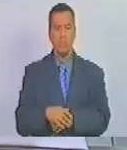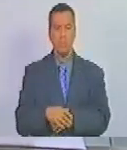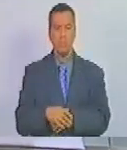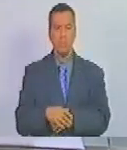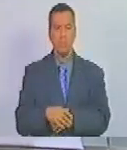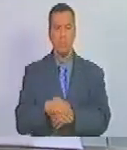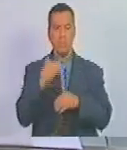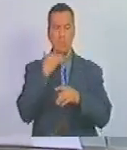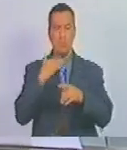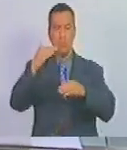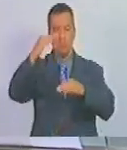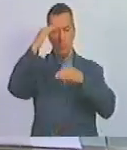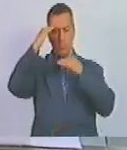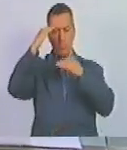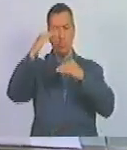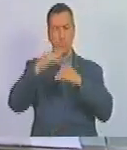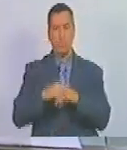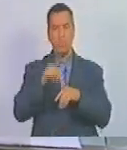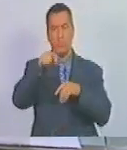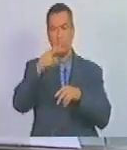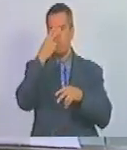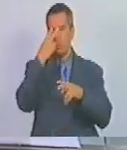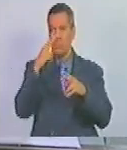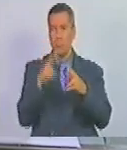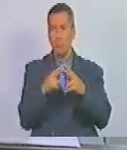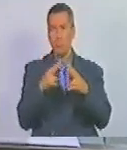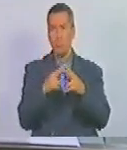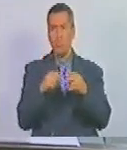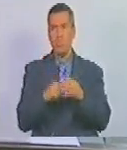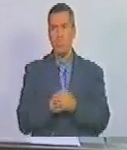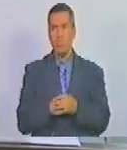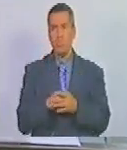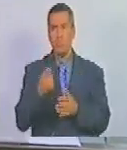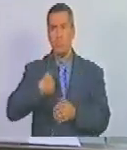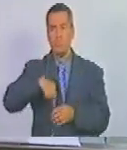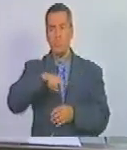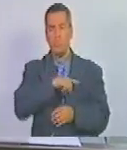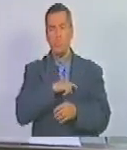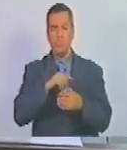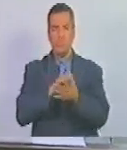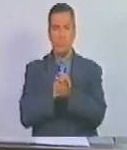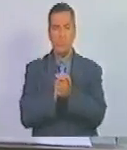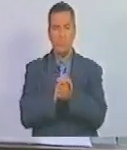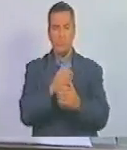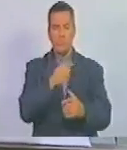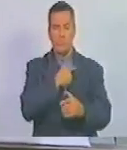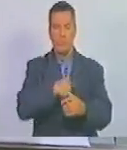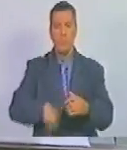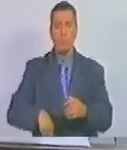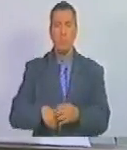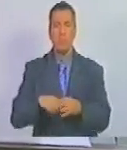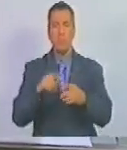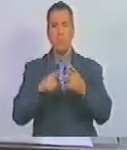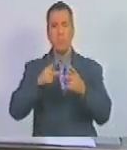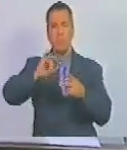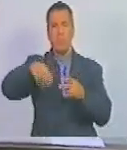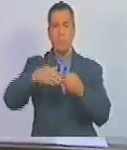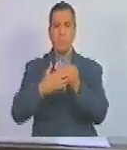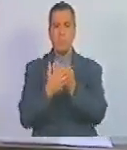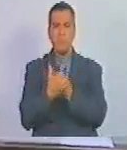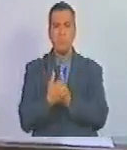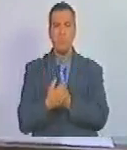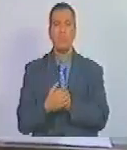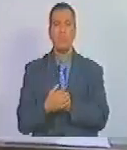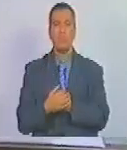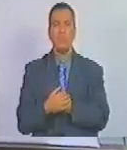saluda en la visita de nuestro homólogo presidente Juan Rodríguez como lo es